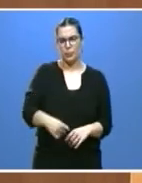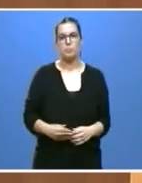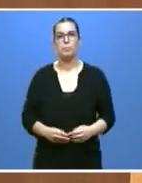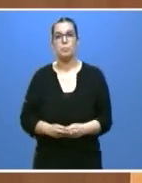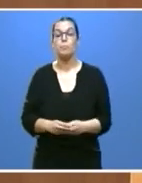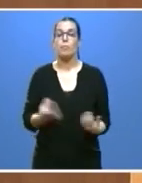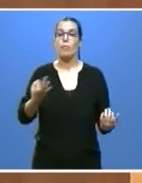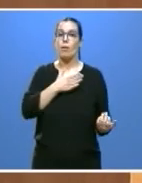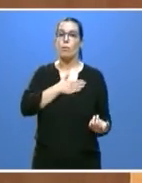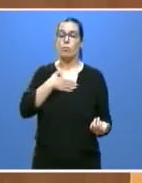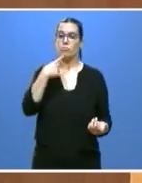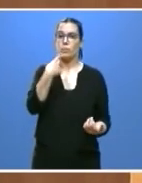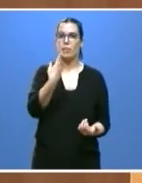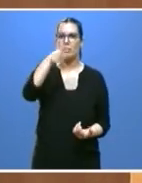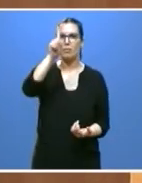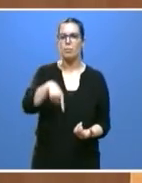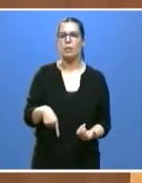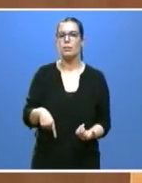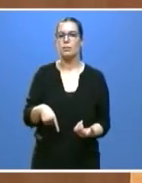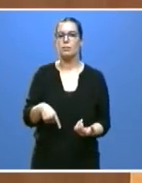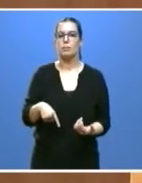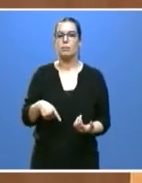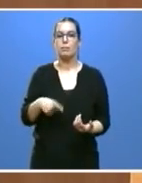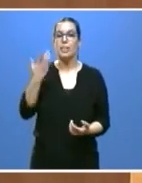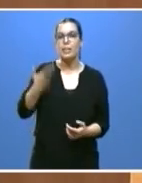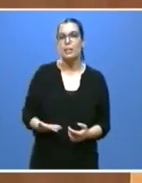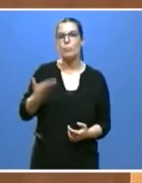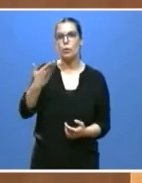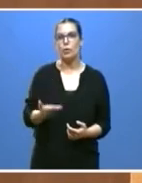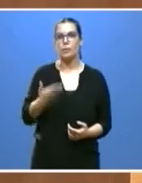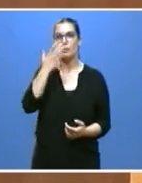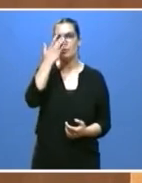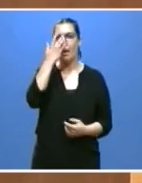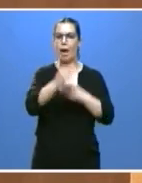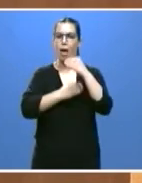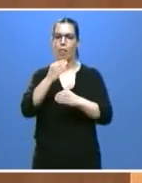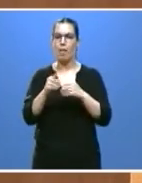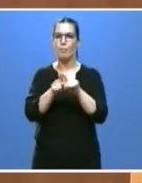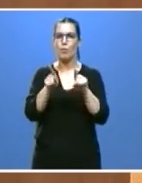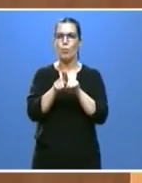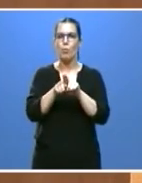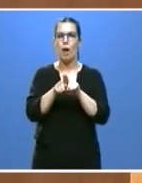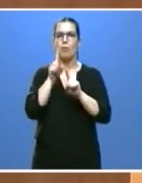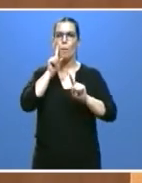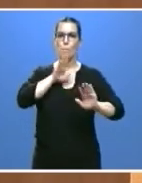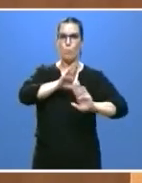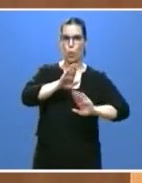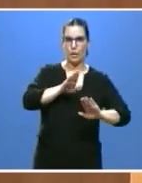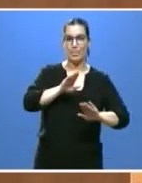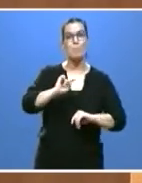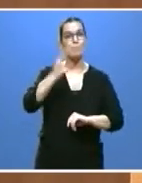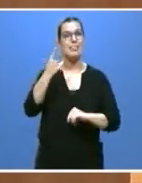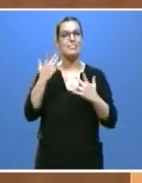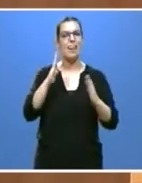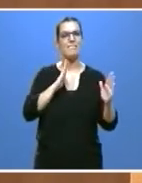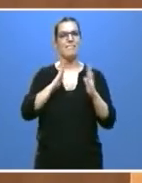Tengo que decir que a ello también contribuyó haber actuado de manera medida y prudente, especialmente en la desescalada.